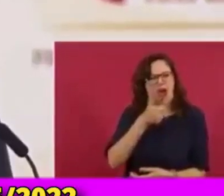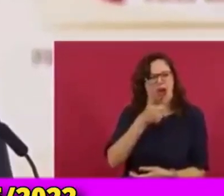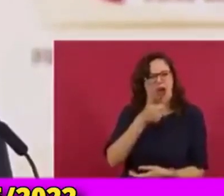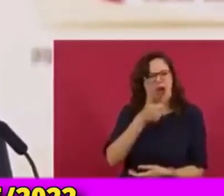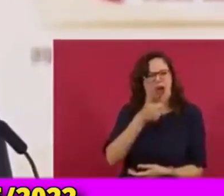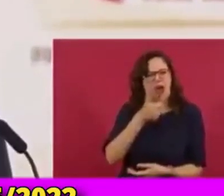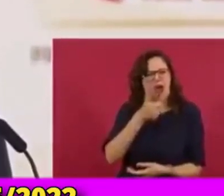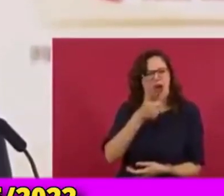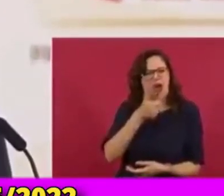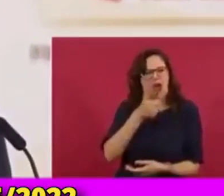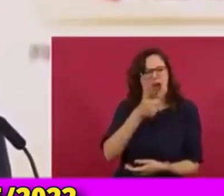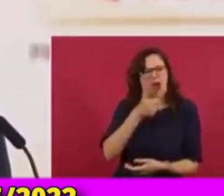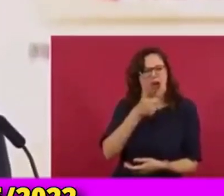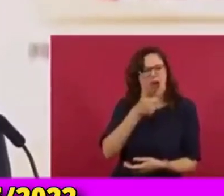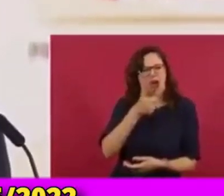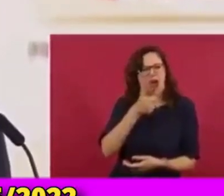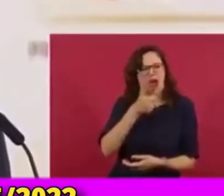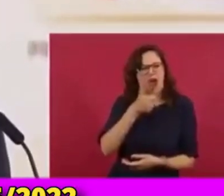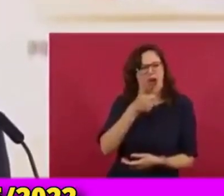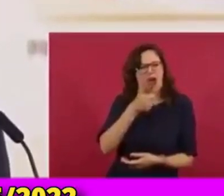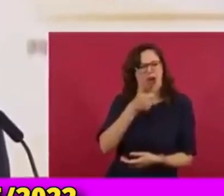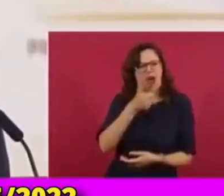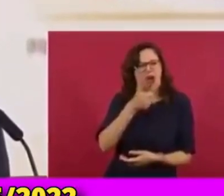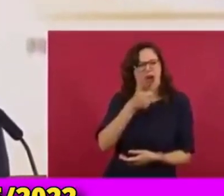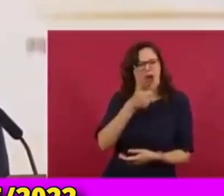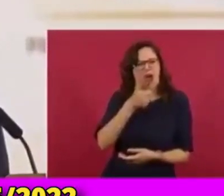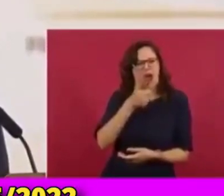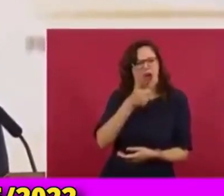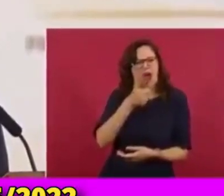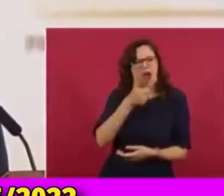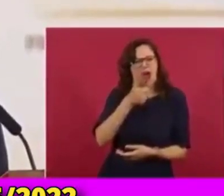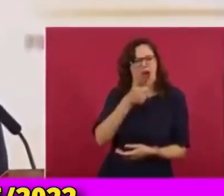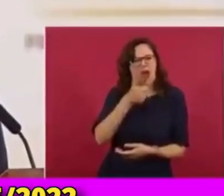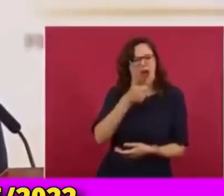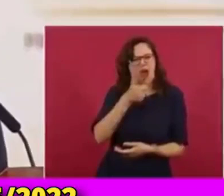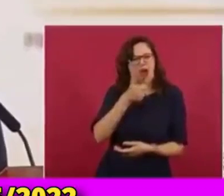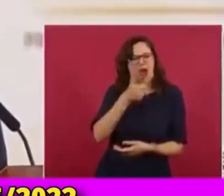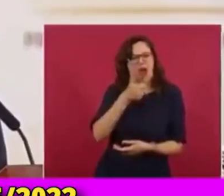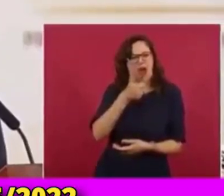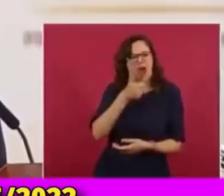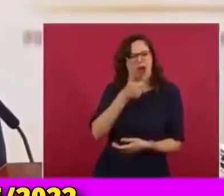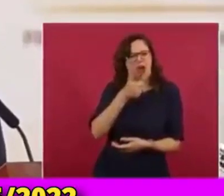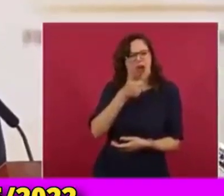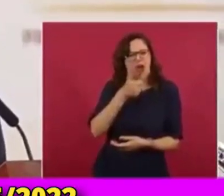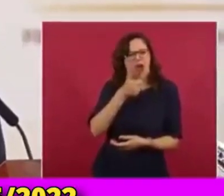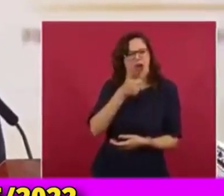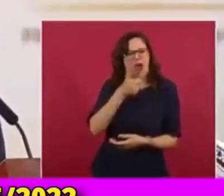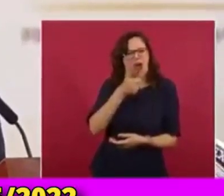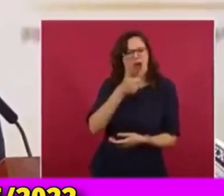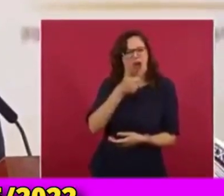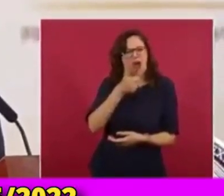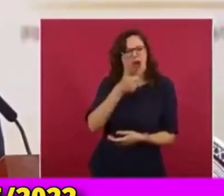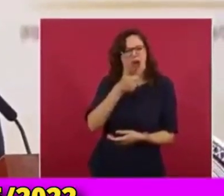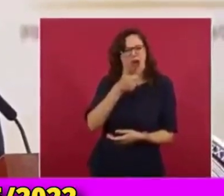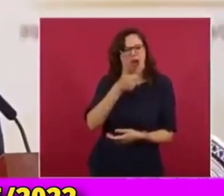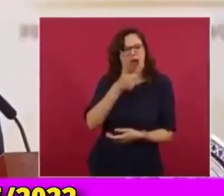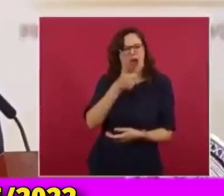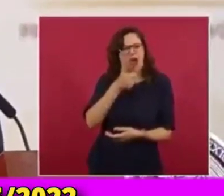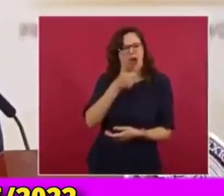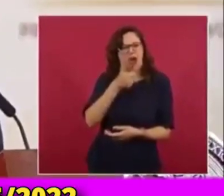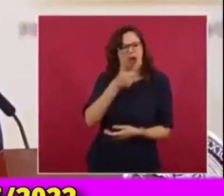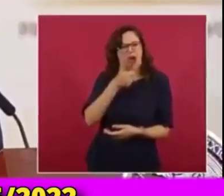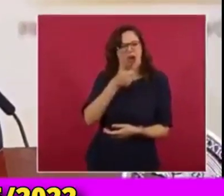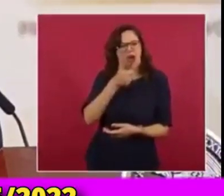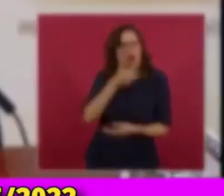Y comenzamos con la información tan importante de este día. López Obrador no se mide para mentir. Piensa que el